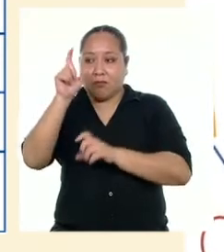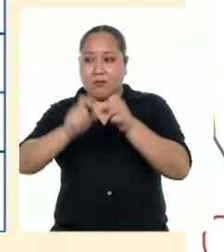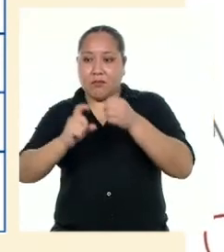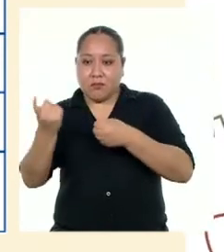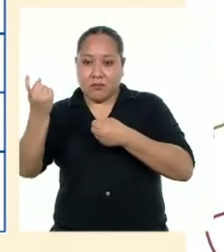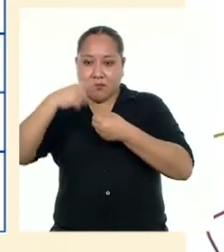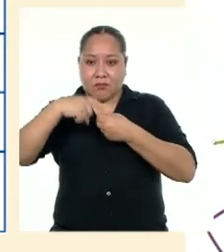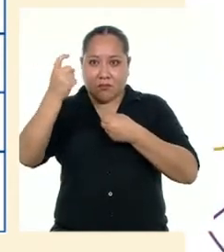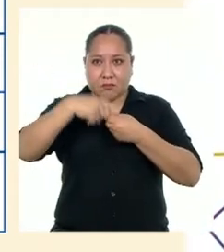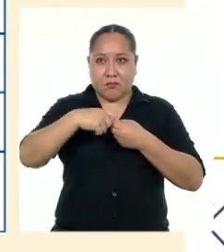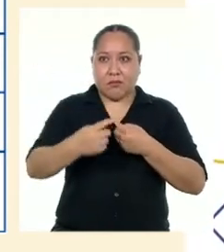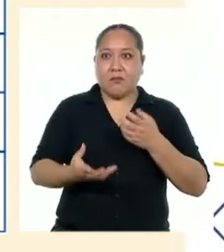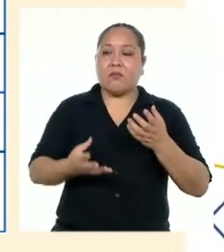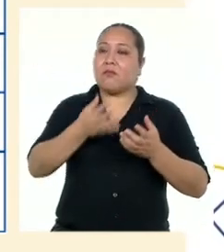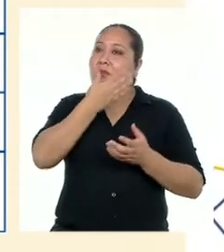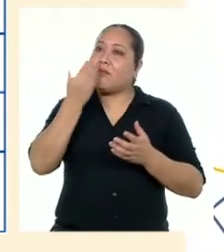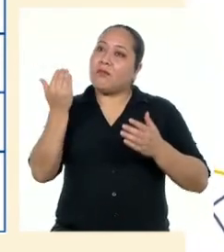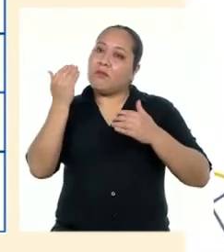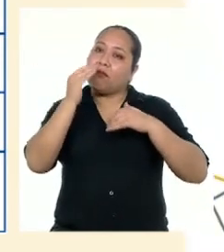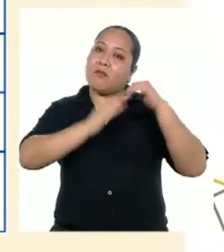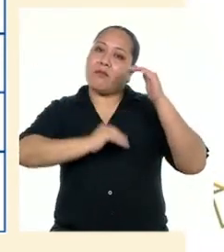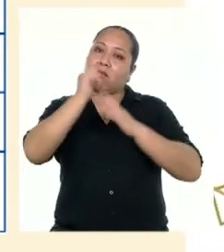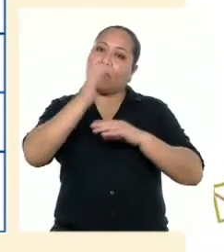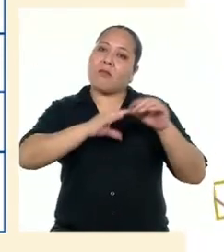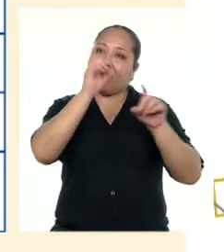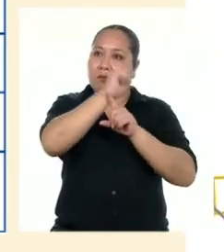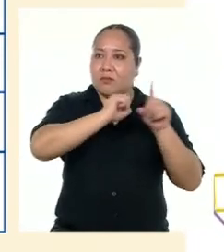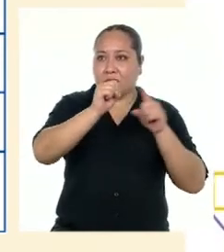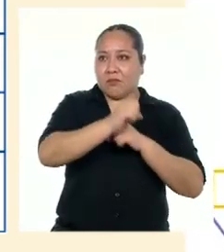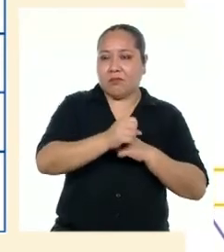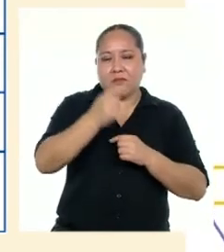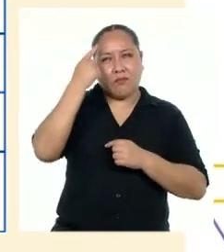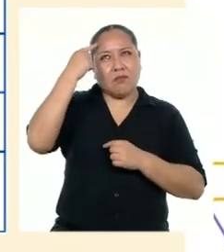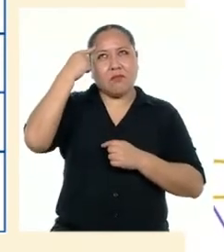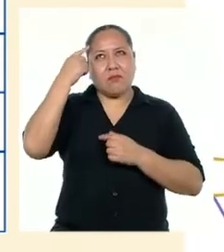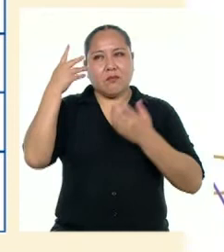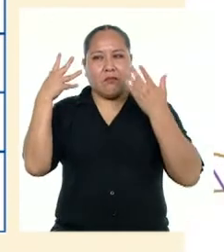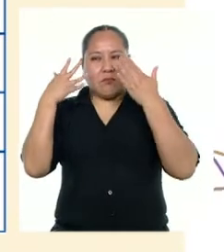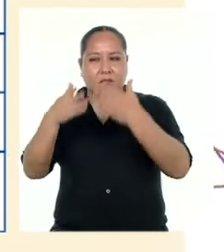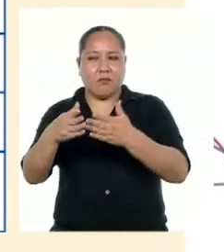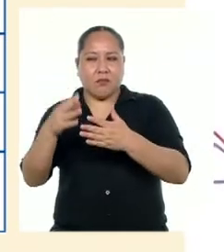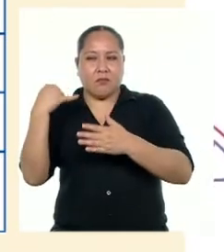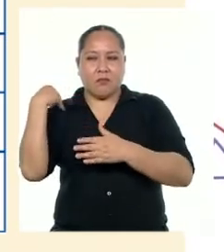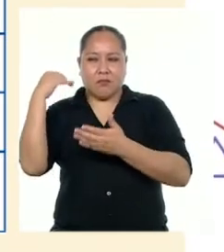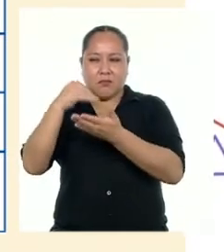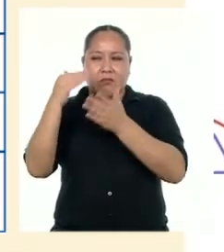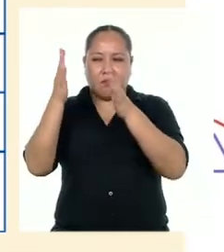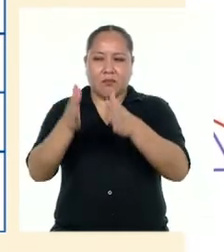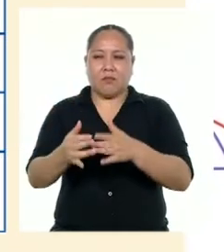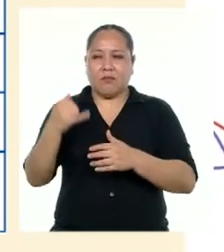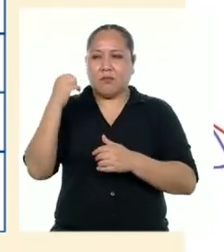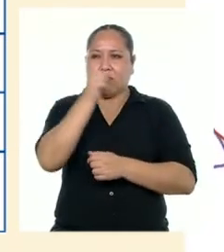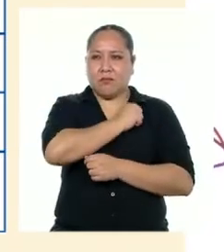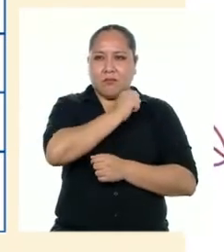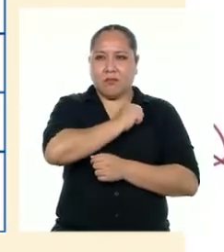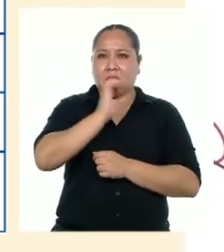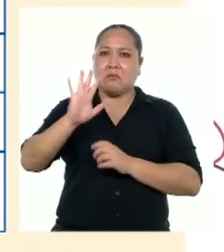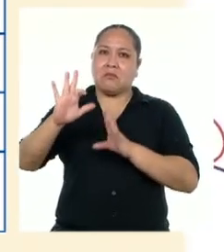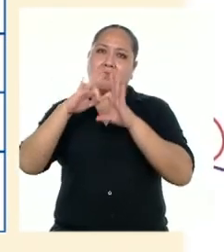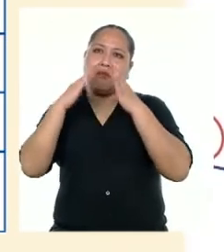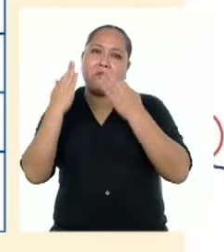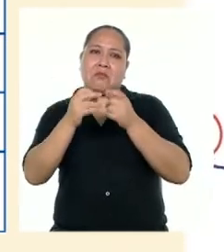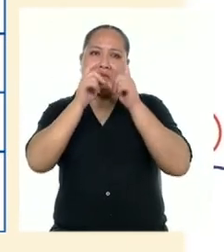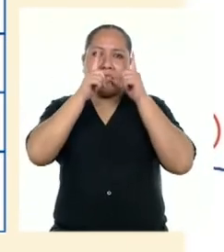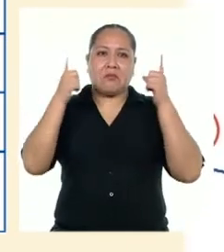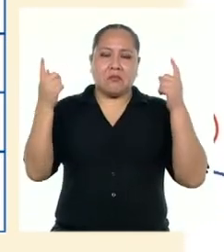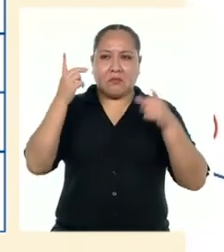sume a construir una mejor sociedad. Creo que podría estar dirigido a estudiantes de secundaria y sus familias, en un lenguaje formal